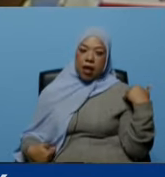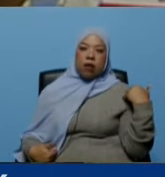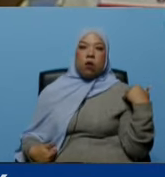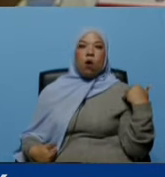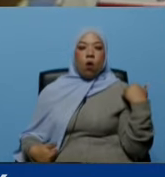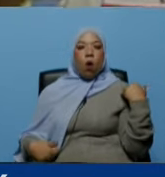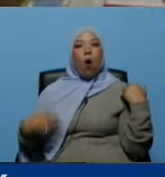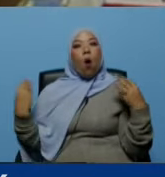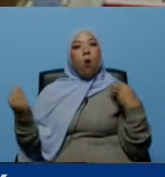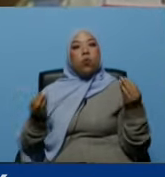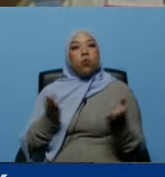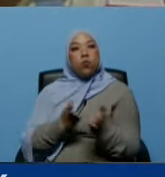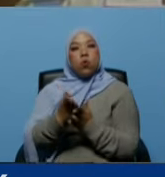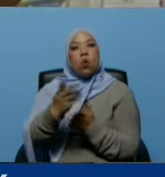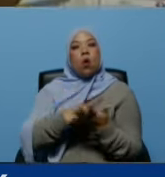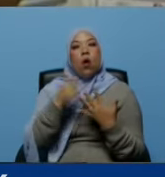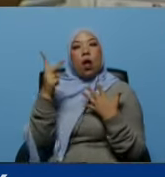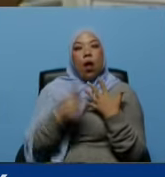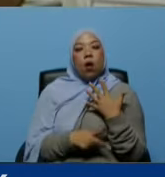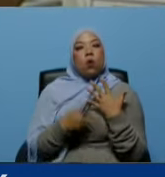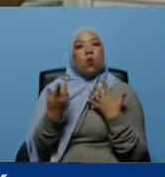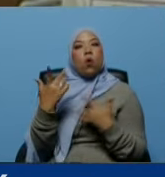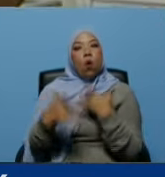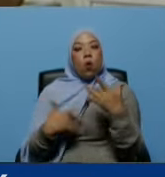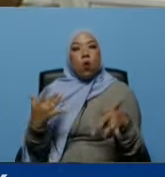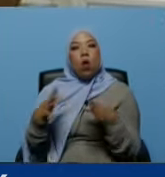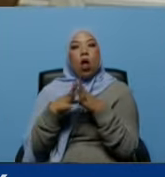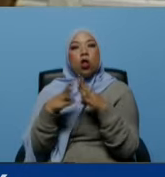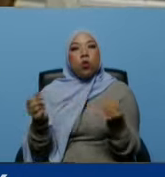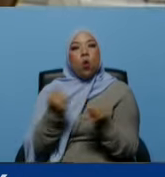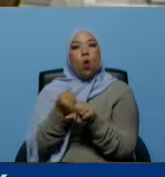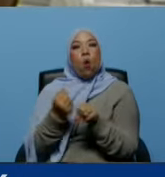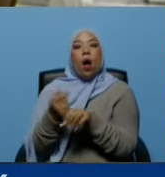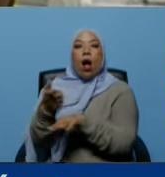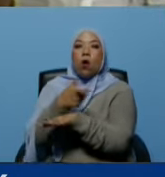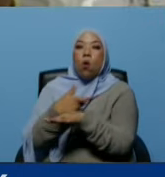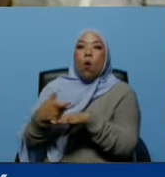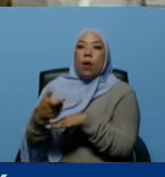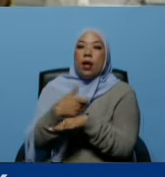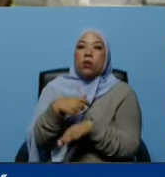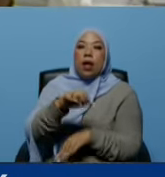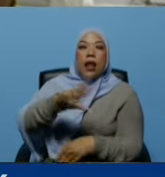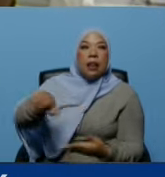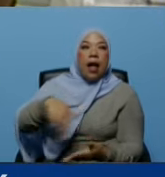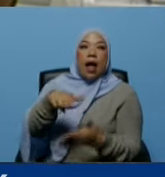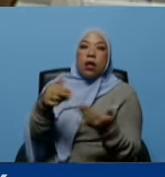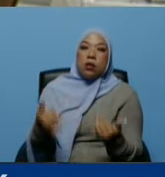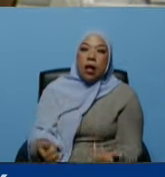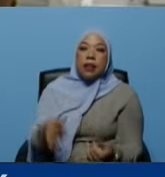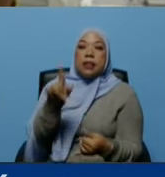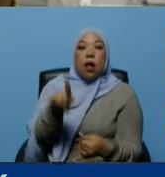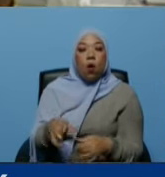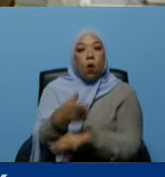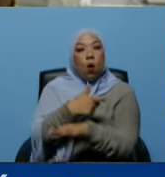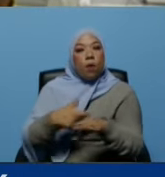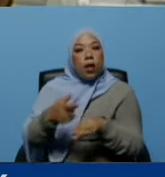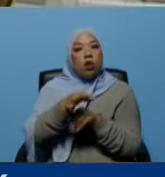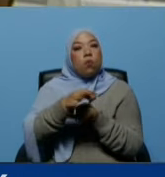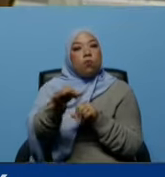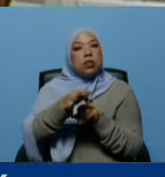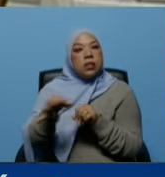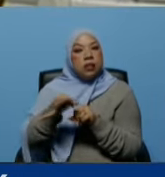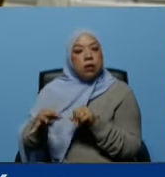alineación de los de todo el gobierno es decir gobierno nacional gobierno regional y gobierno municipal